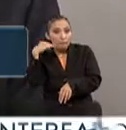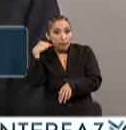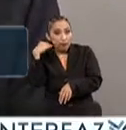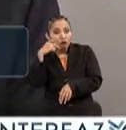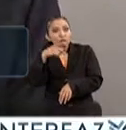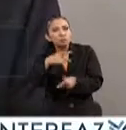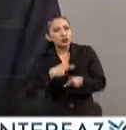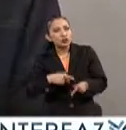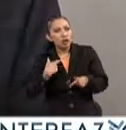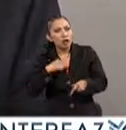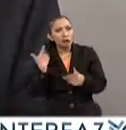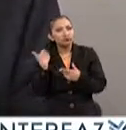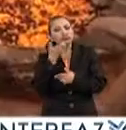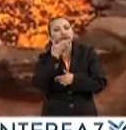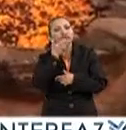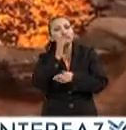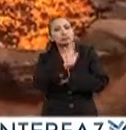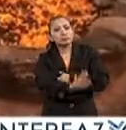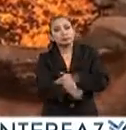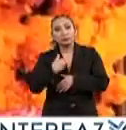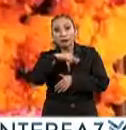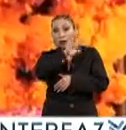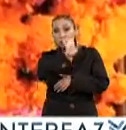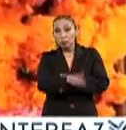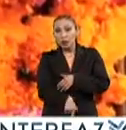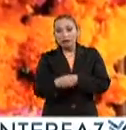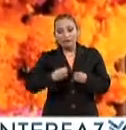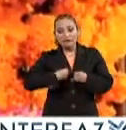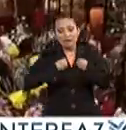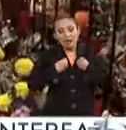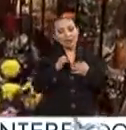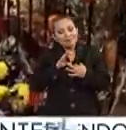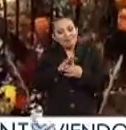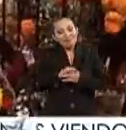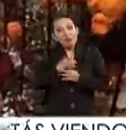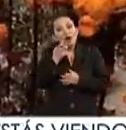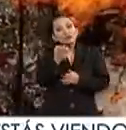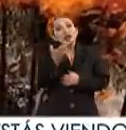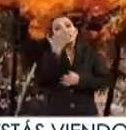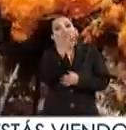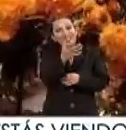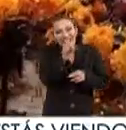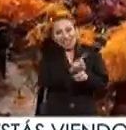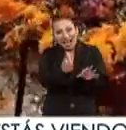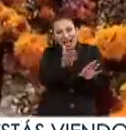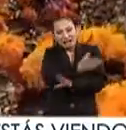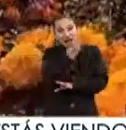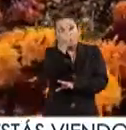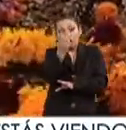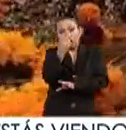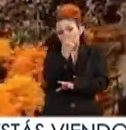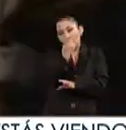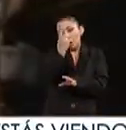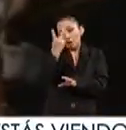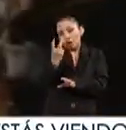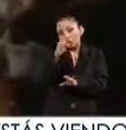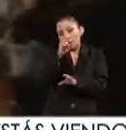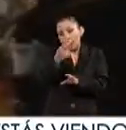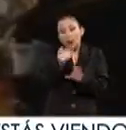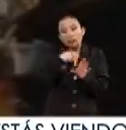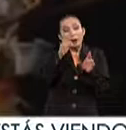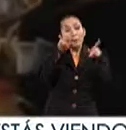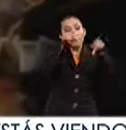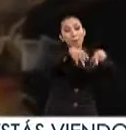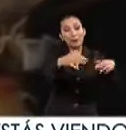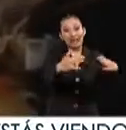su gente y su tradición La muerte se celebra con la vida por ello días previos al primero y dos de noviembre de cada año los